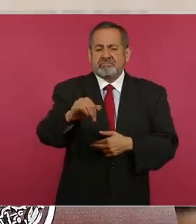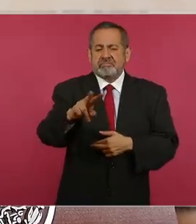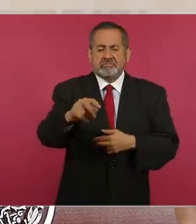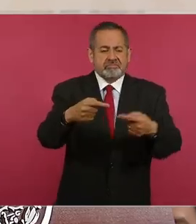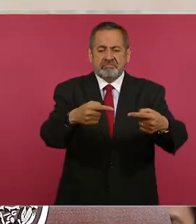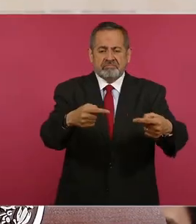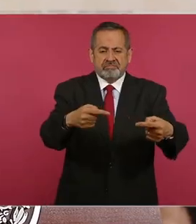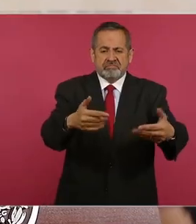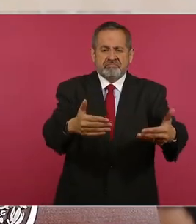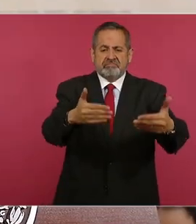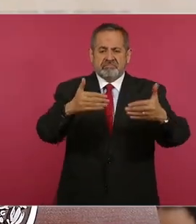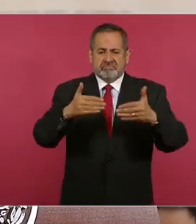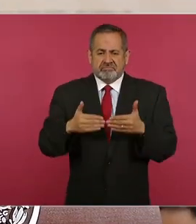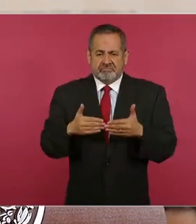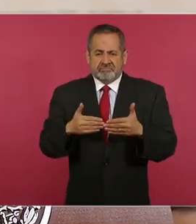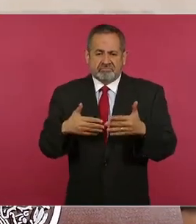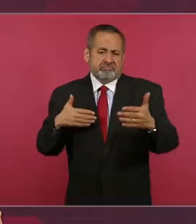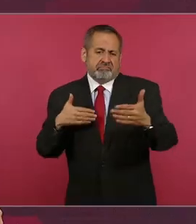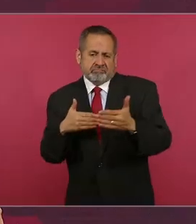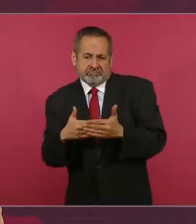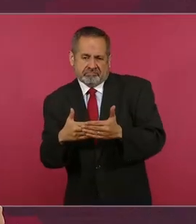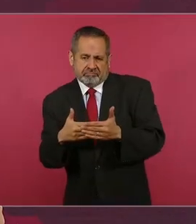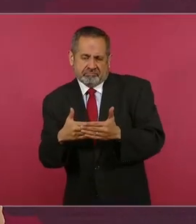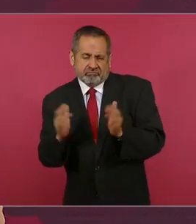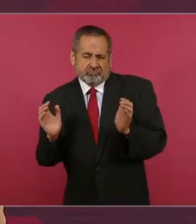bajaron hasta el Bravo.